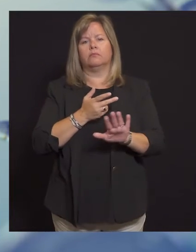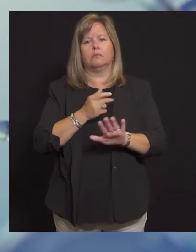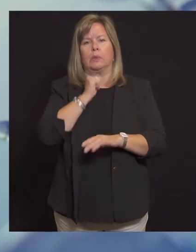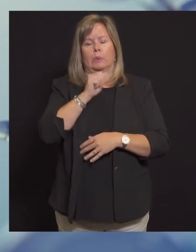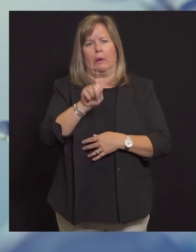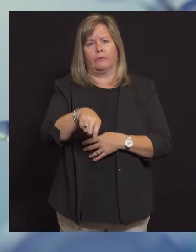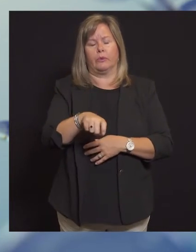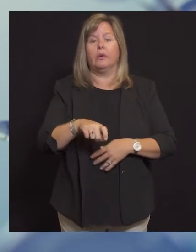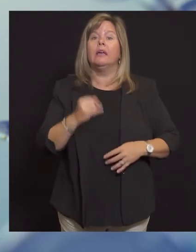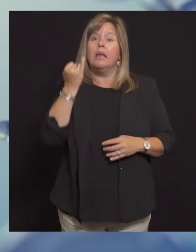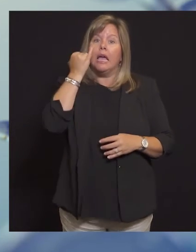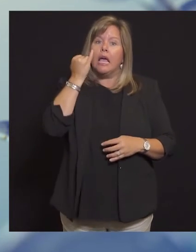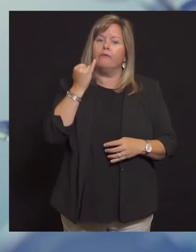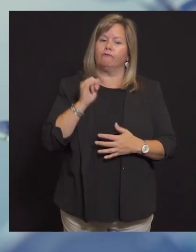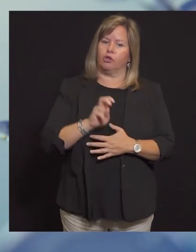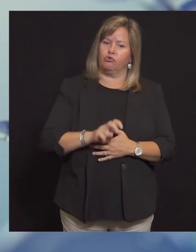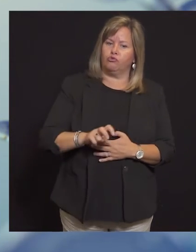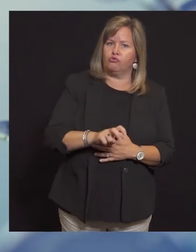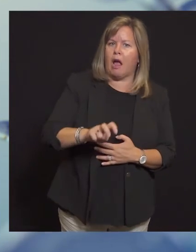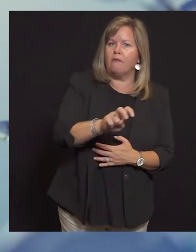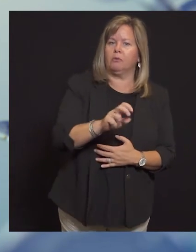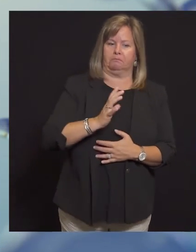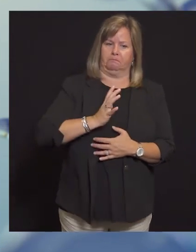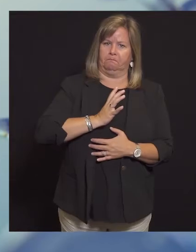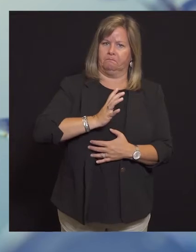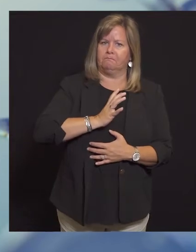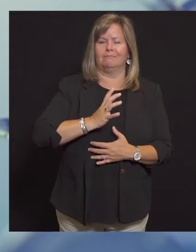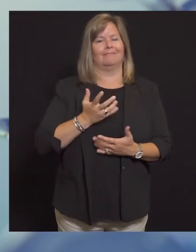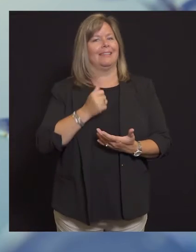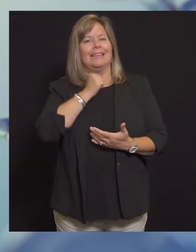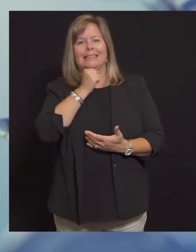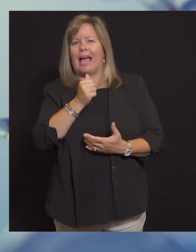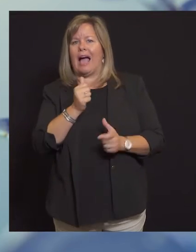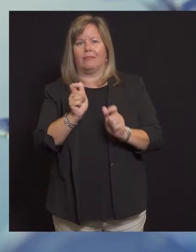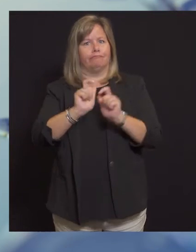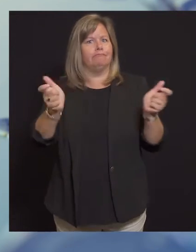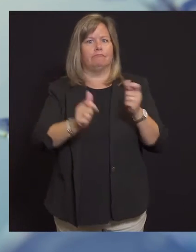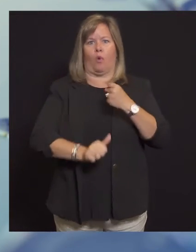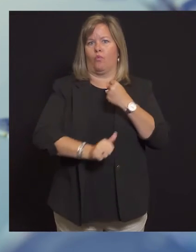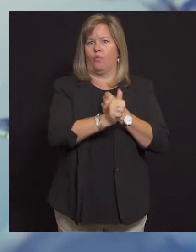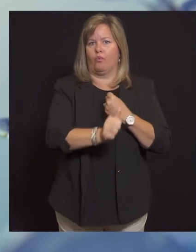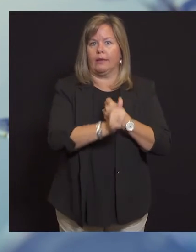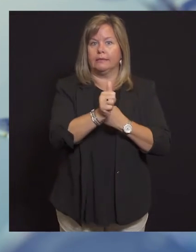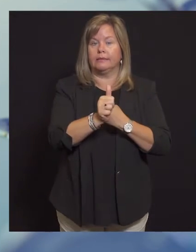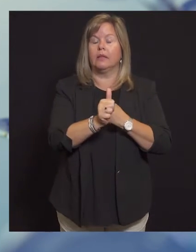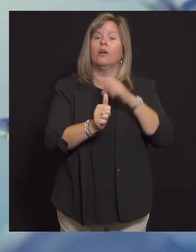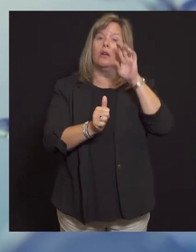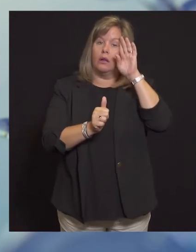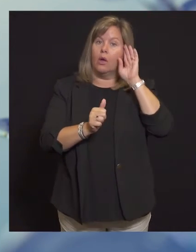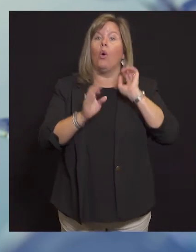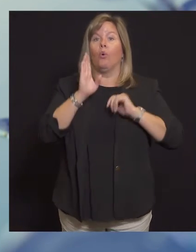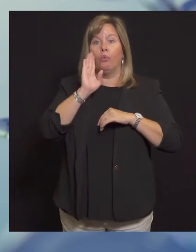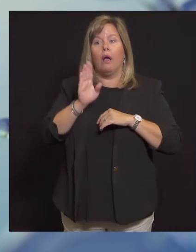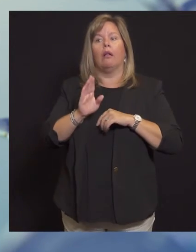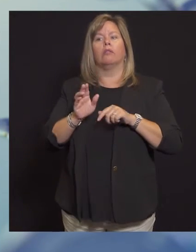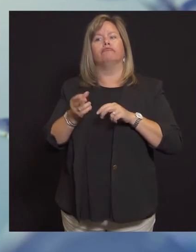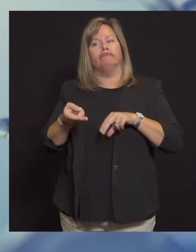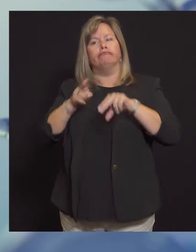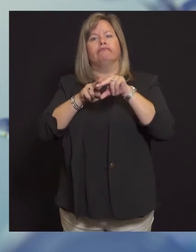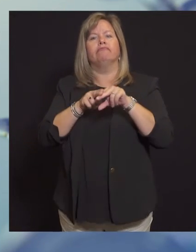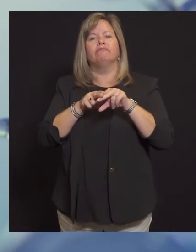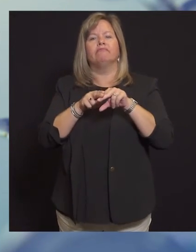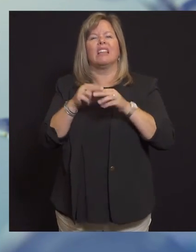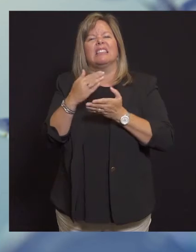cuarentena para la gente debido a los viajes. Así que tengamos cuidado de no estigmatizar a la gente en base a eso. De nuevo,